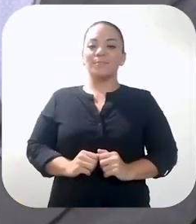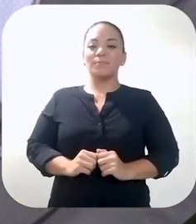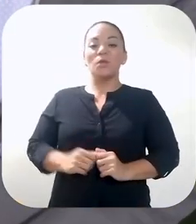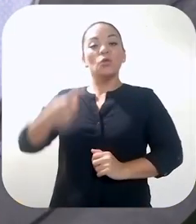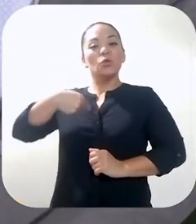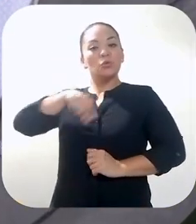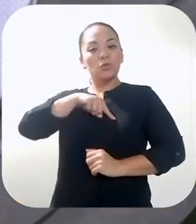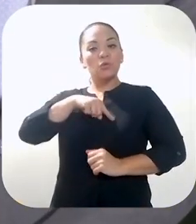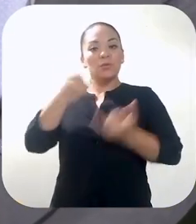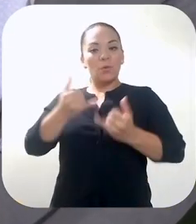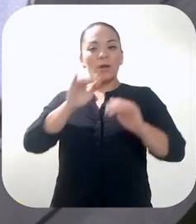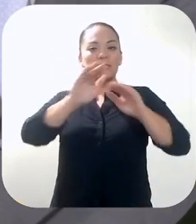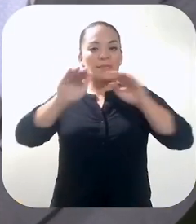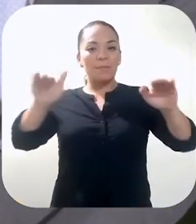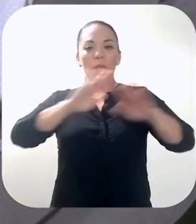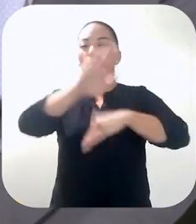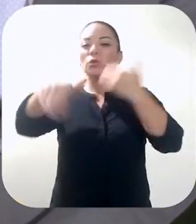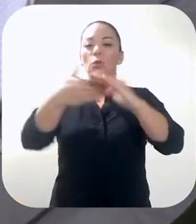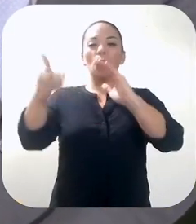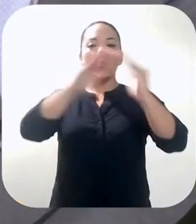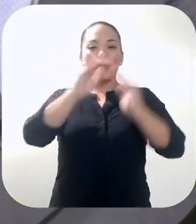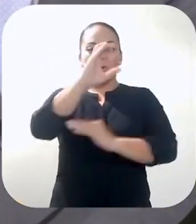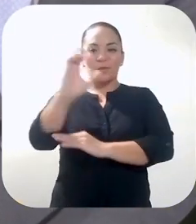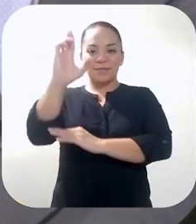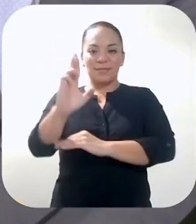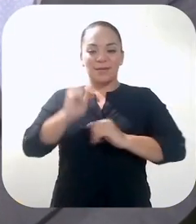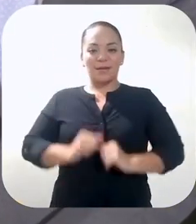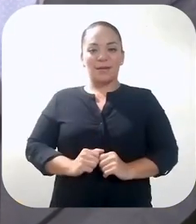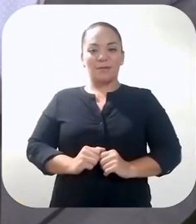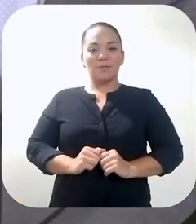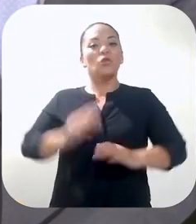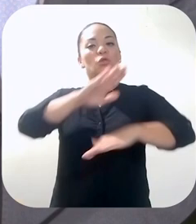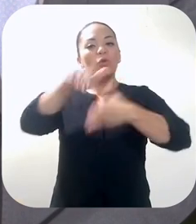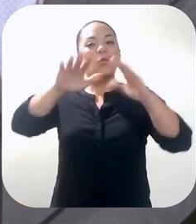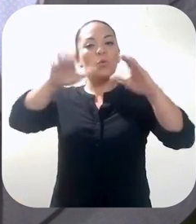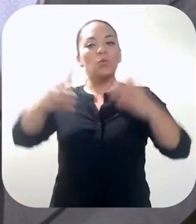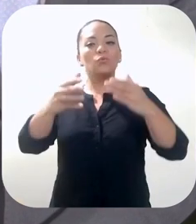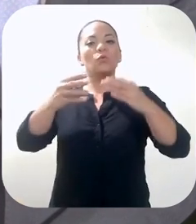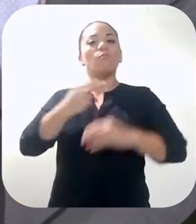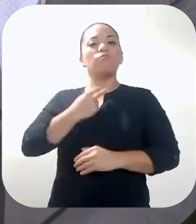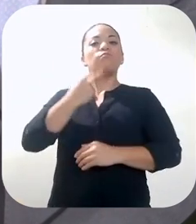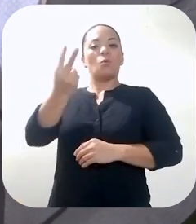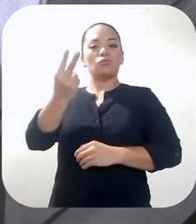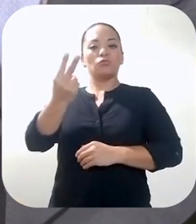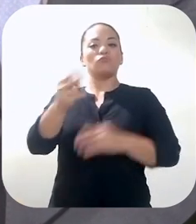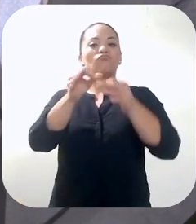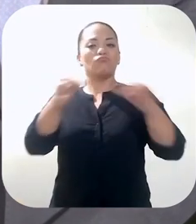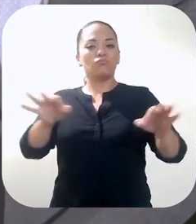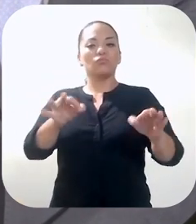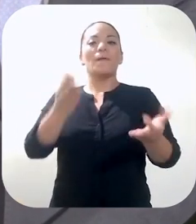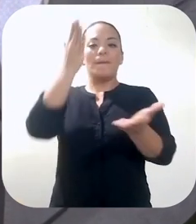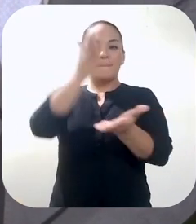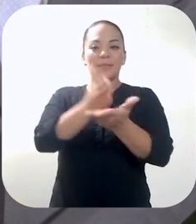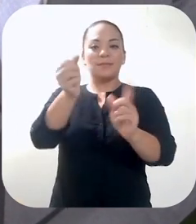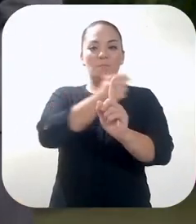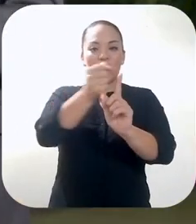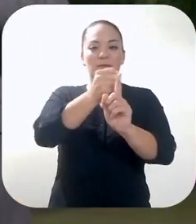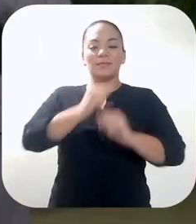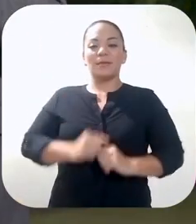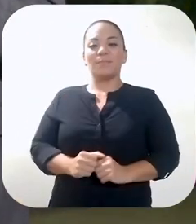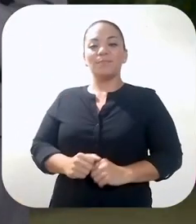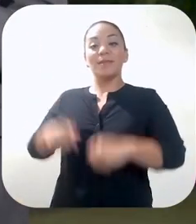Queremos hacer un llamado a todo el pueblo de Costa Rica para que levantemos la voz con un ¡Basta ya a la violencia!